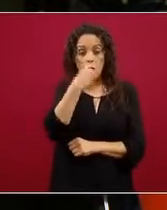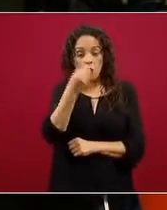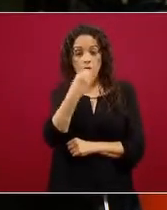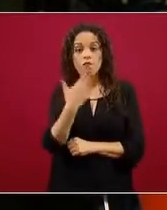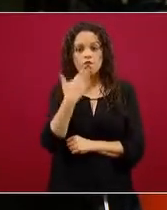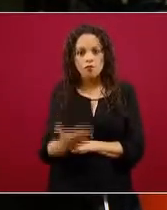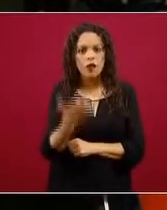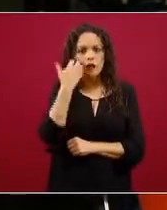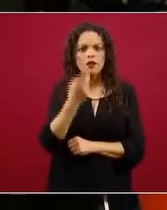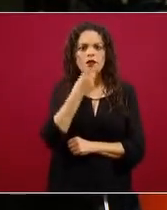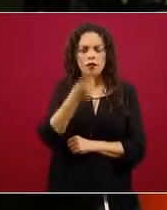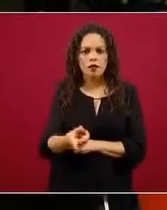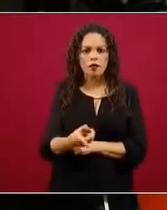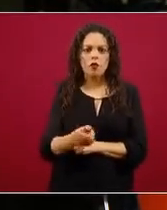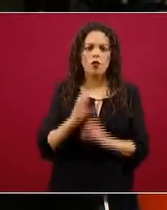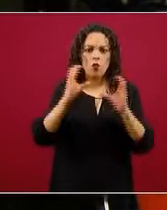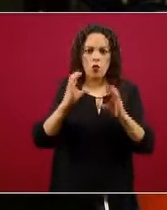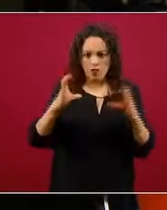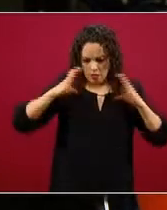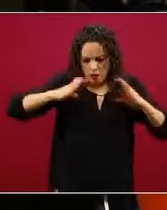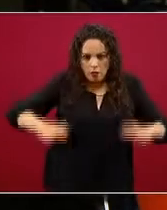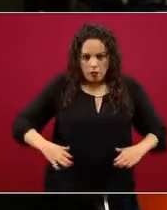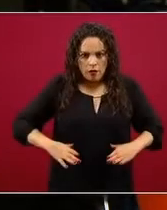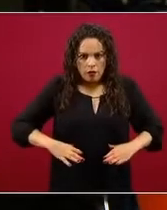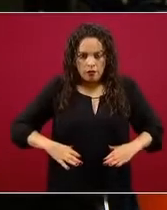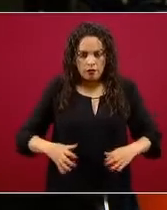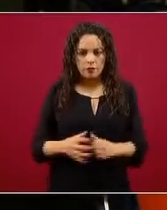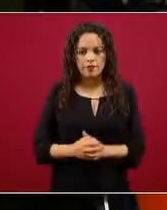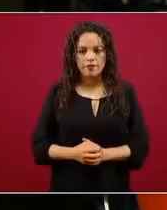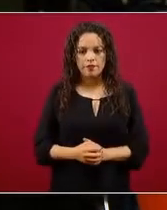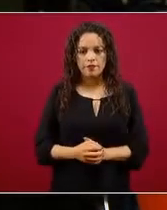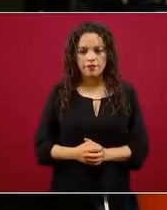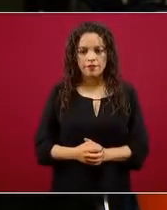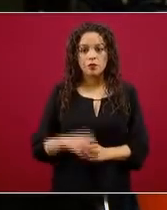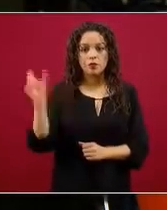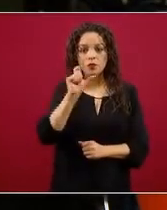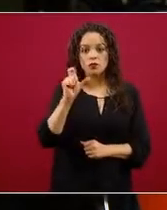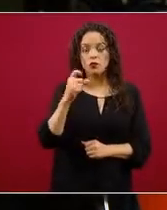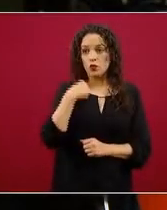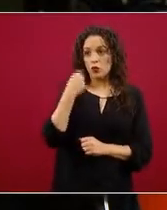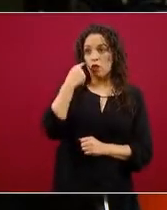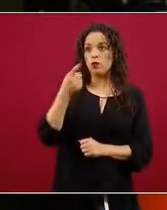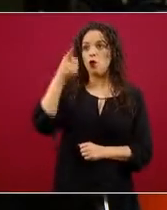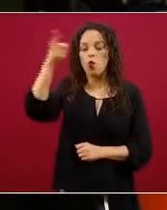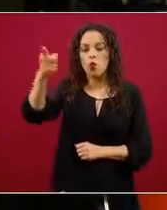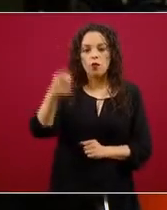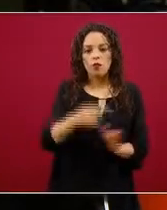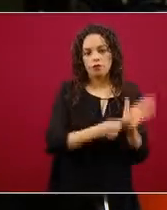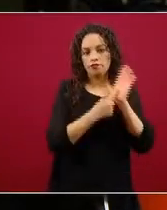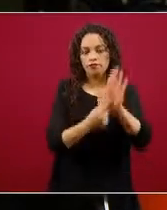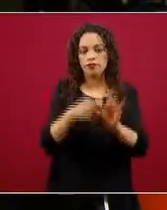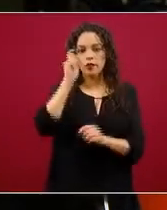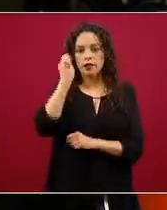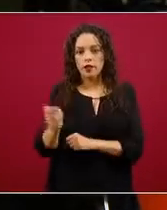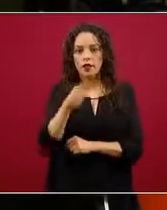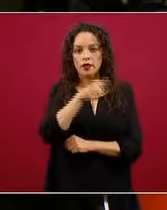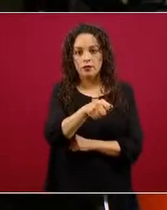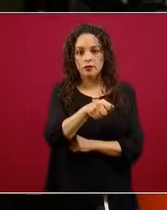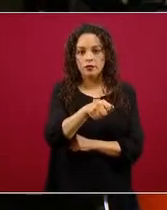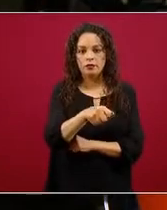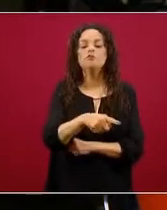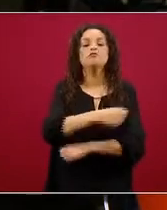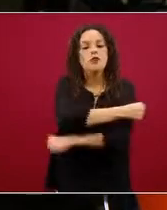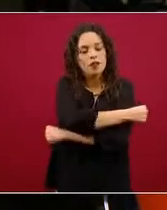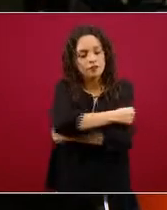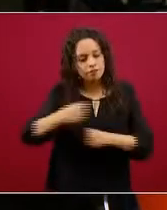porque vemos, yo veo con preocupación cuando ustedes presentan, por ejemplo, las comorbilidades, que vemos el asunto de la obesidad, la